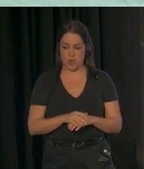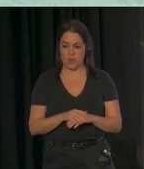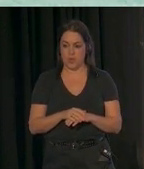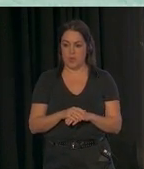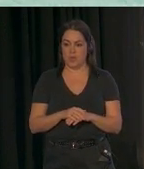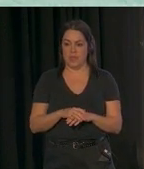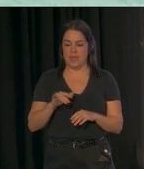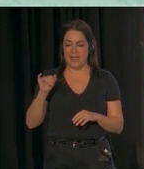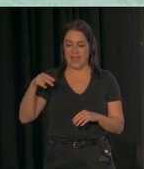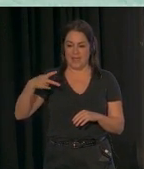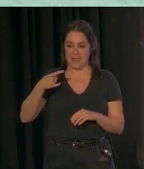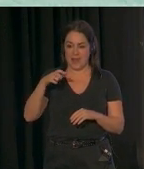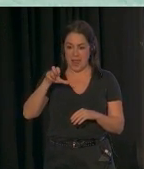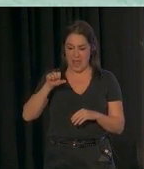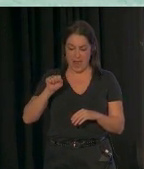Irlanda del Norte.